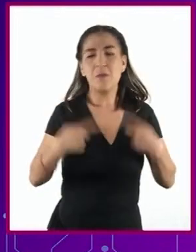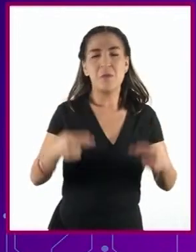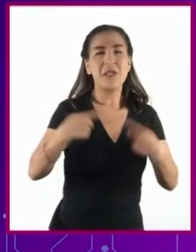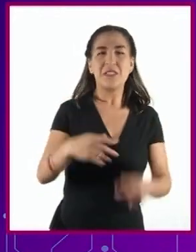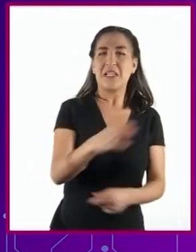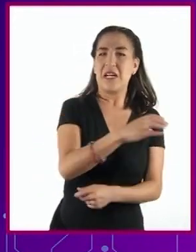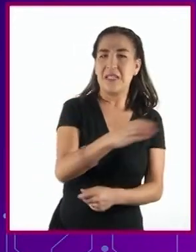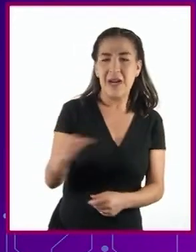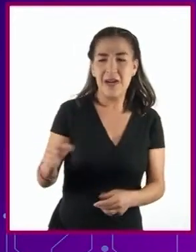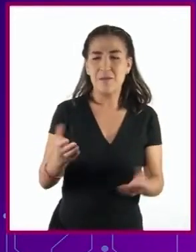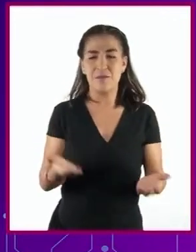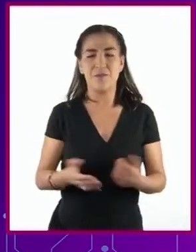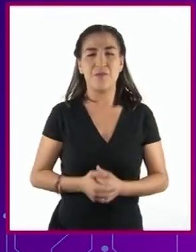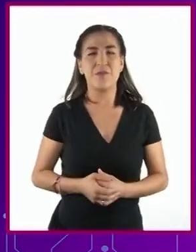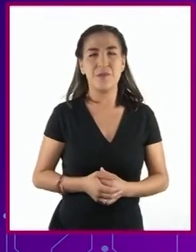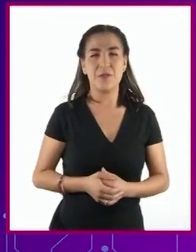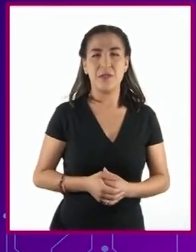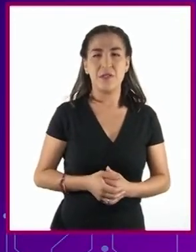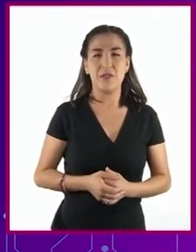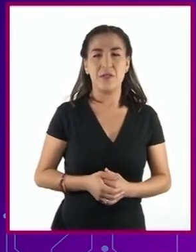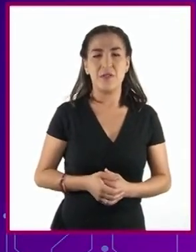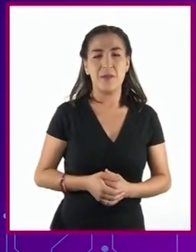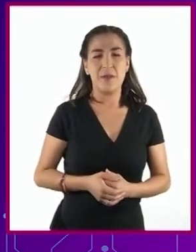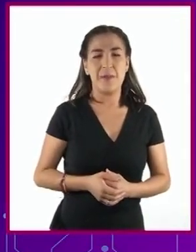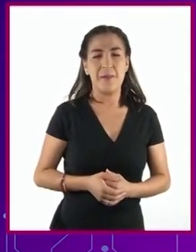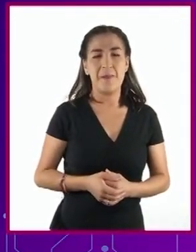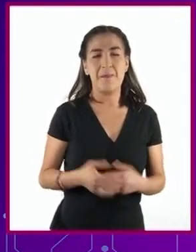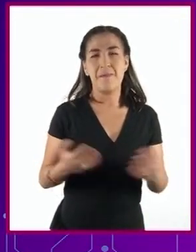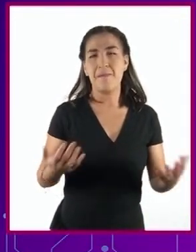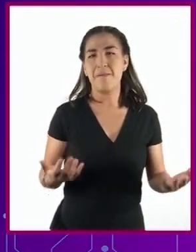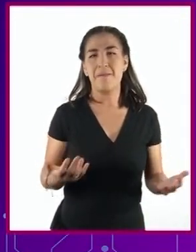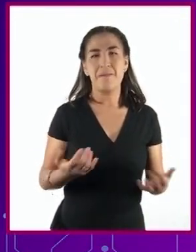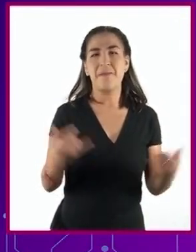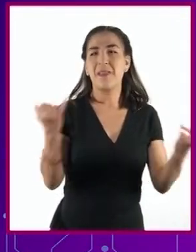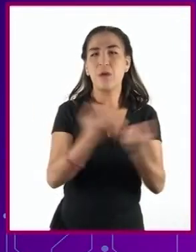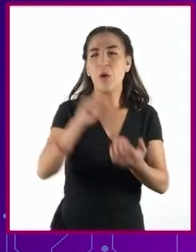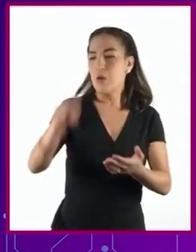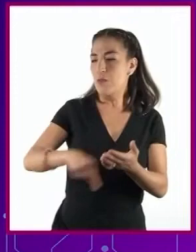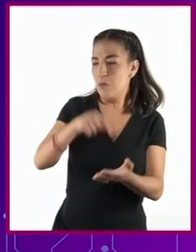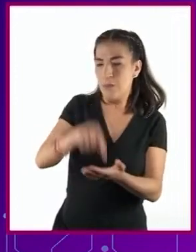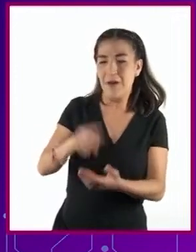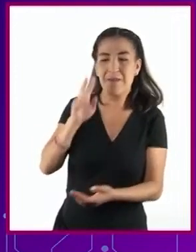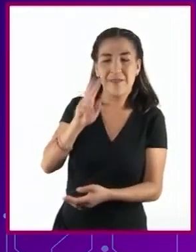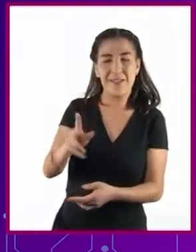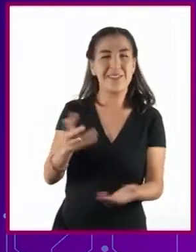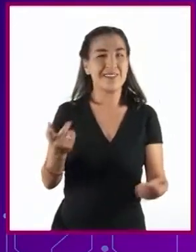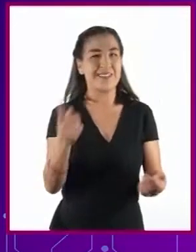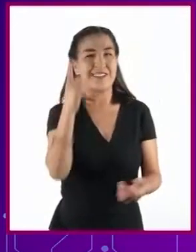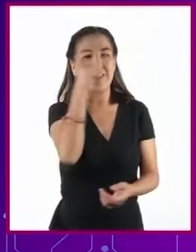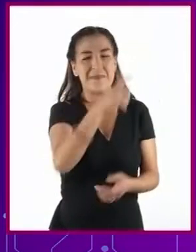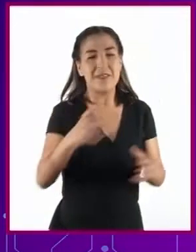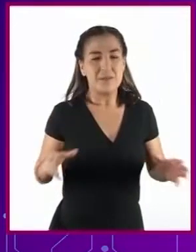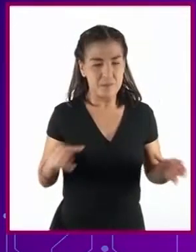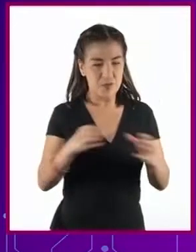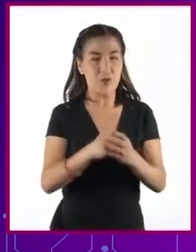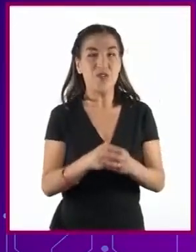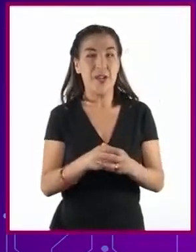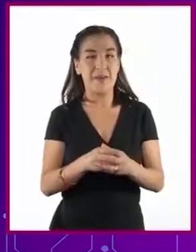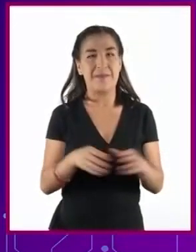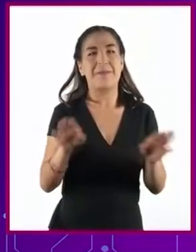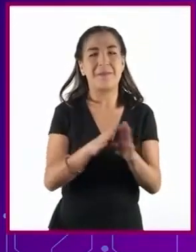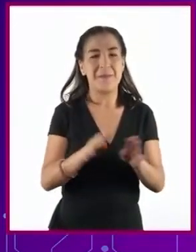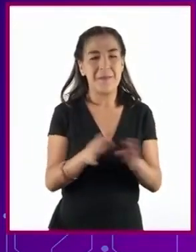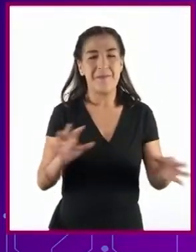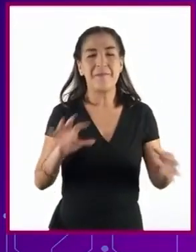contra zonas sensibles del tejido social